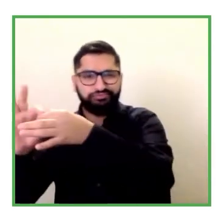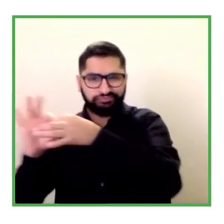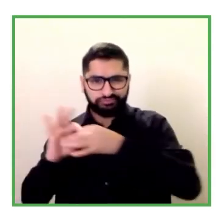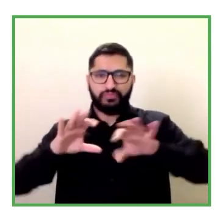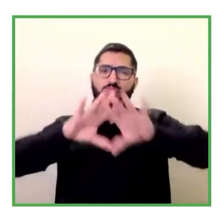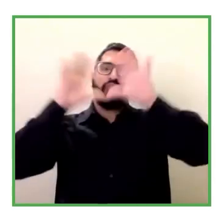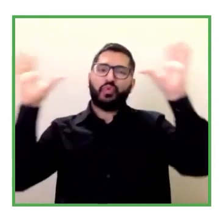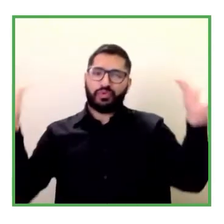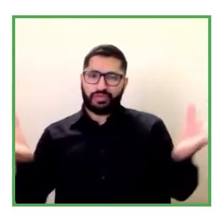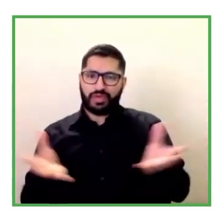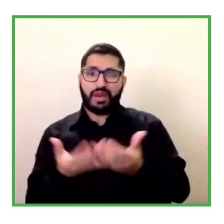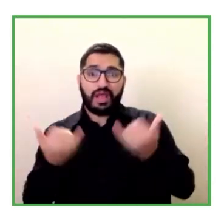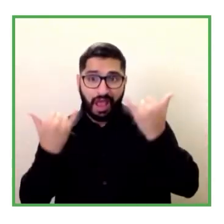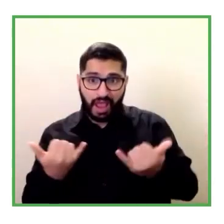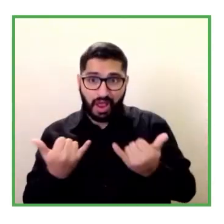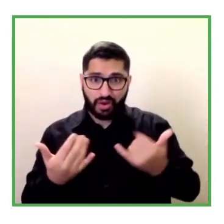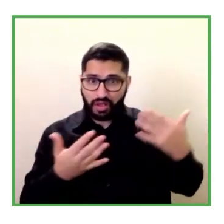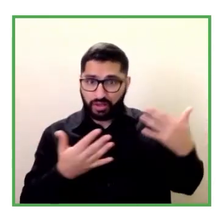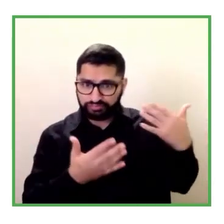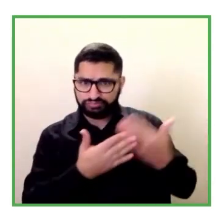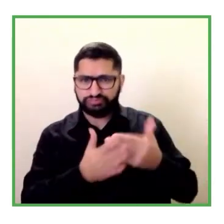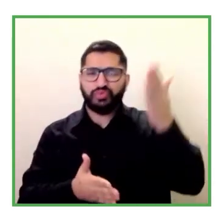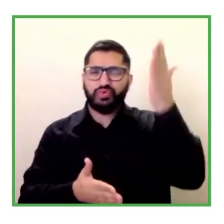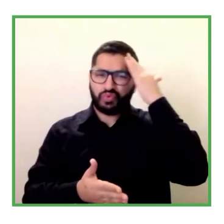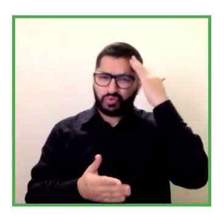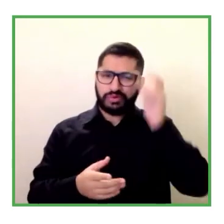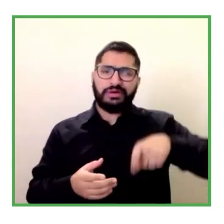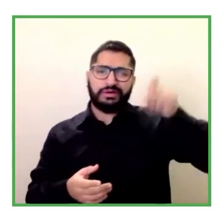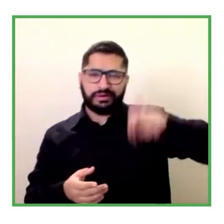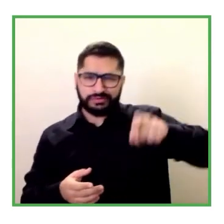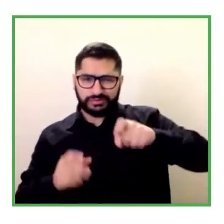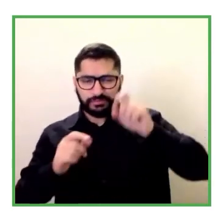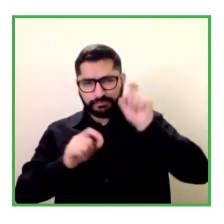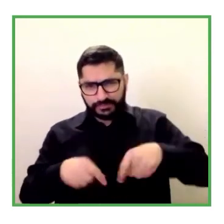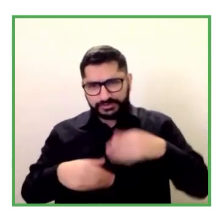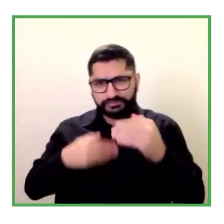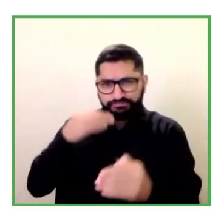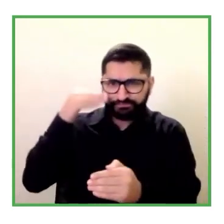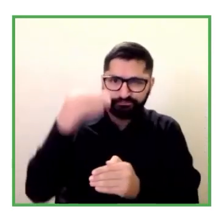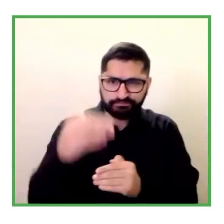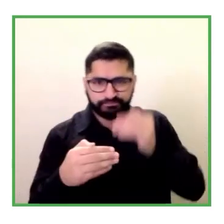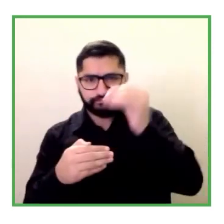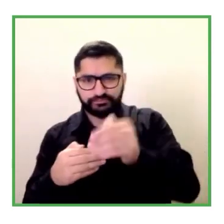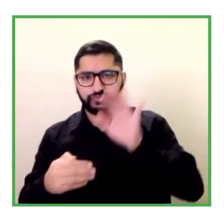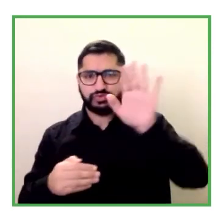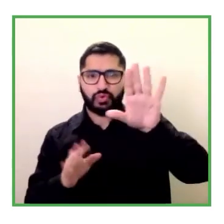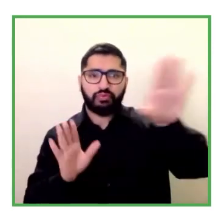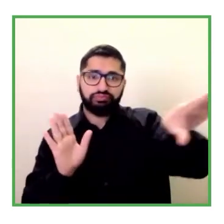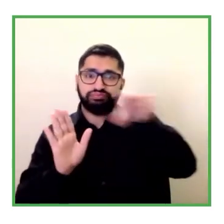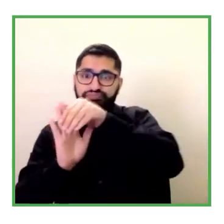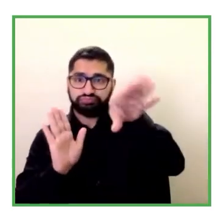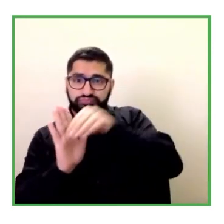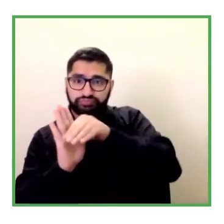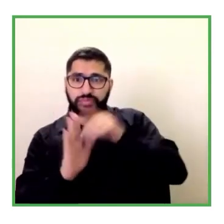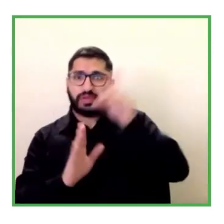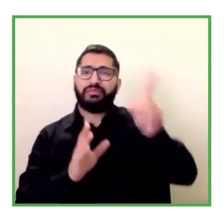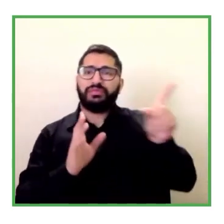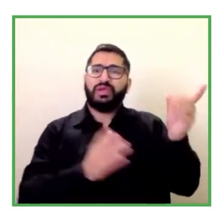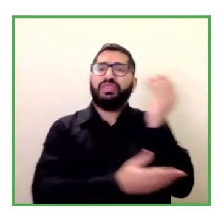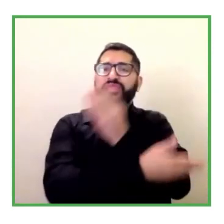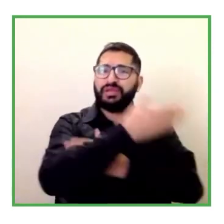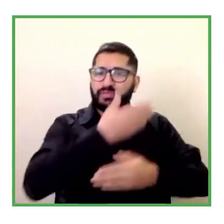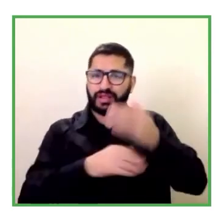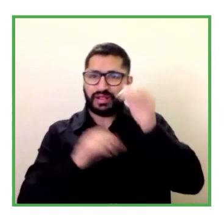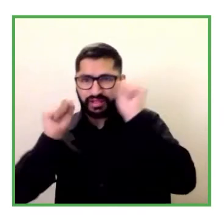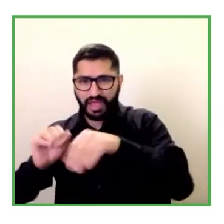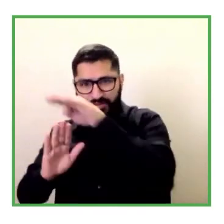proceso de transformación organizacional de incluir personas con discapacidad en su plantilla laboral de cumplir con la ley que en Uruguay ya está vigente con